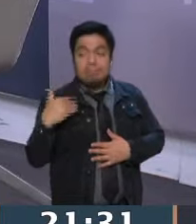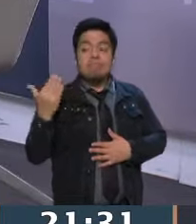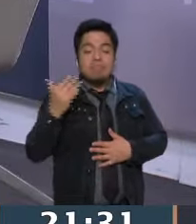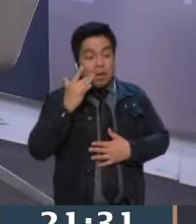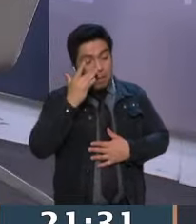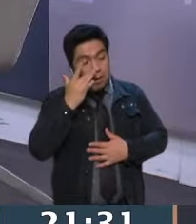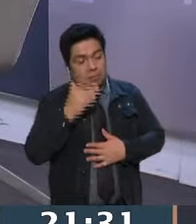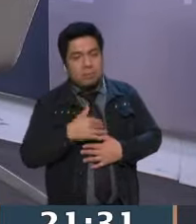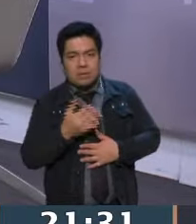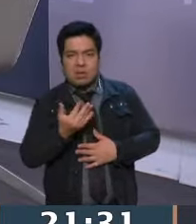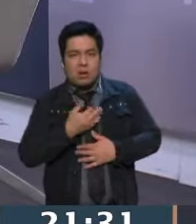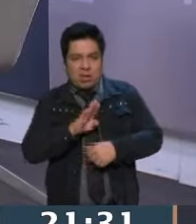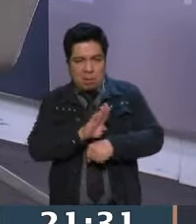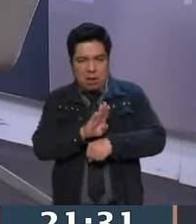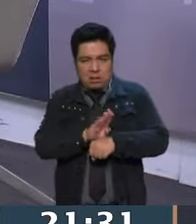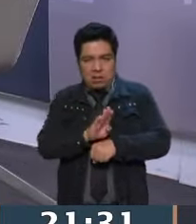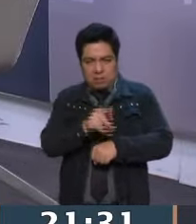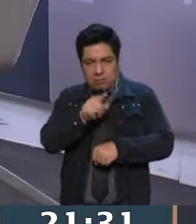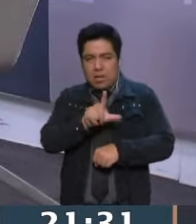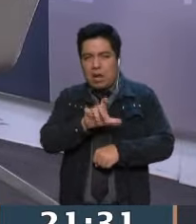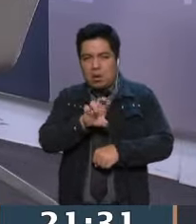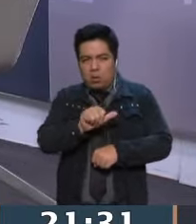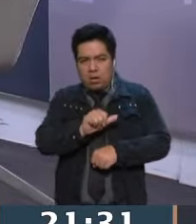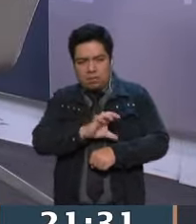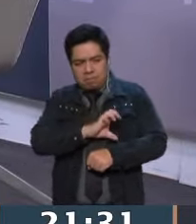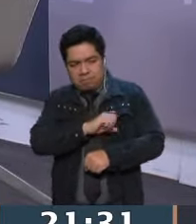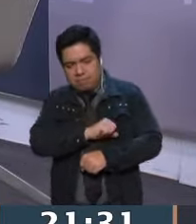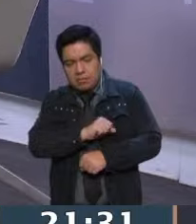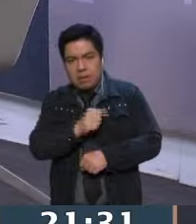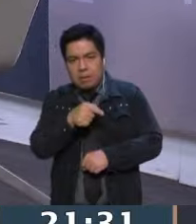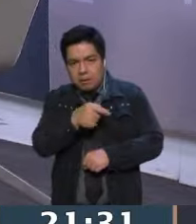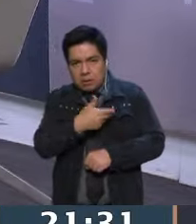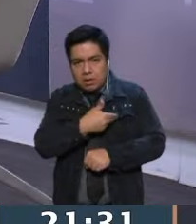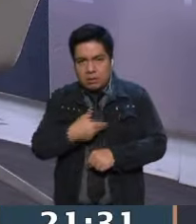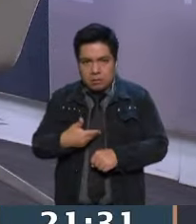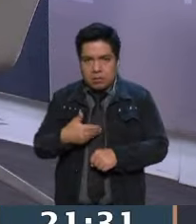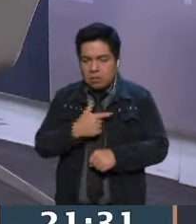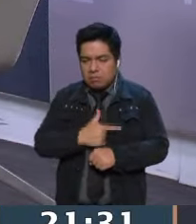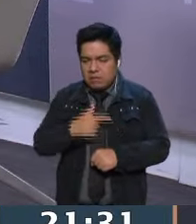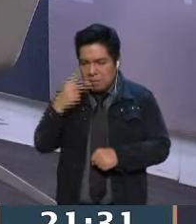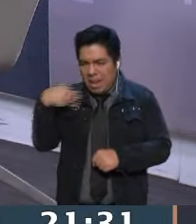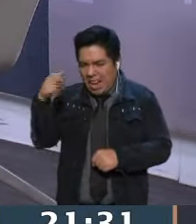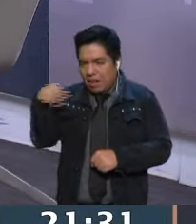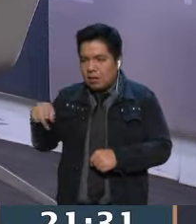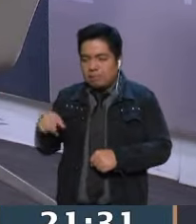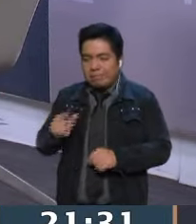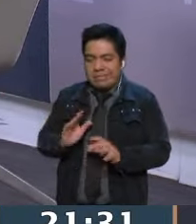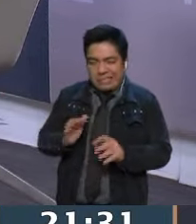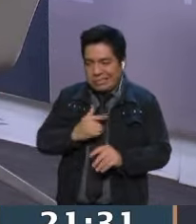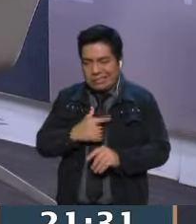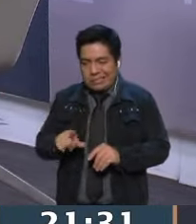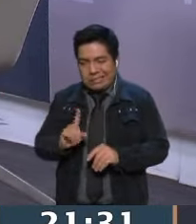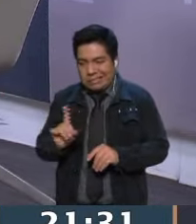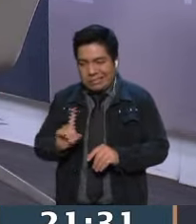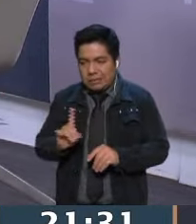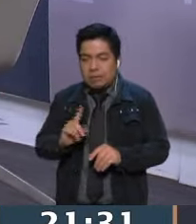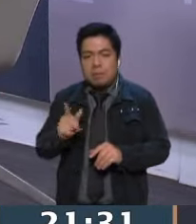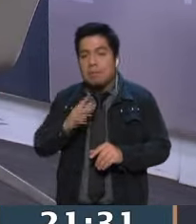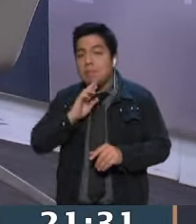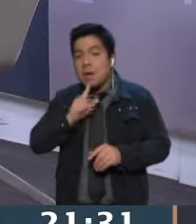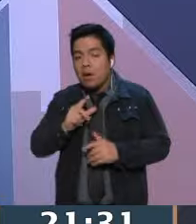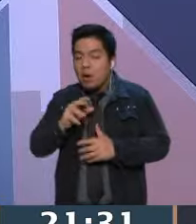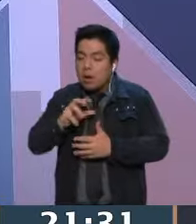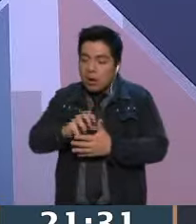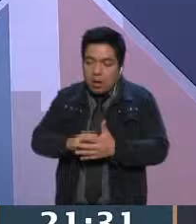fan de Lula da Silva de Brasil, pero no me gusta que es un presidente viajero. A mí no me gusta. Me gusta más la austeridad